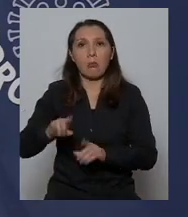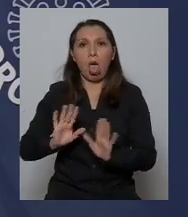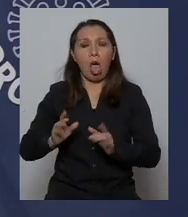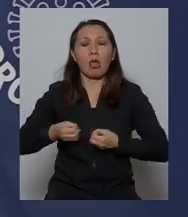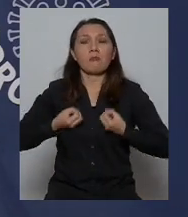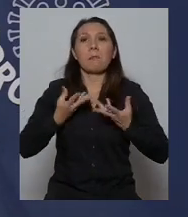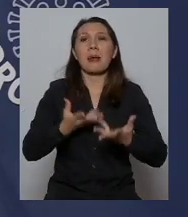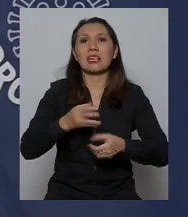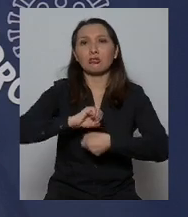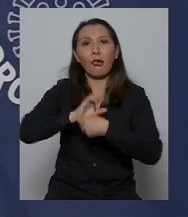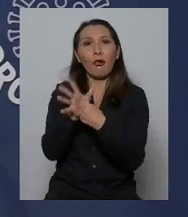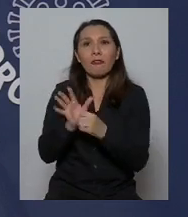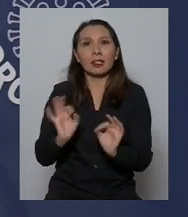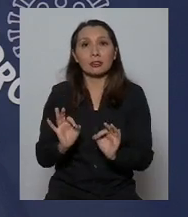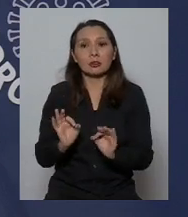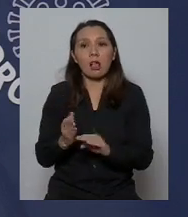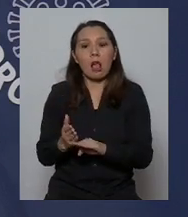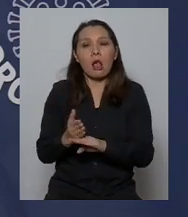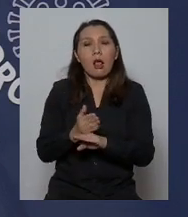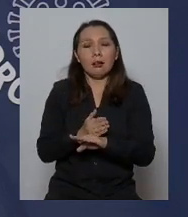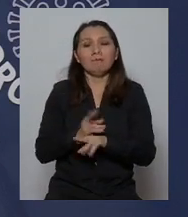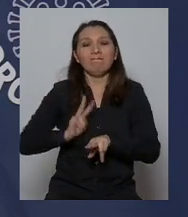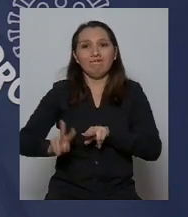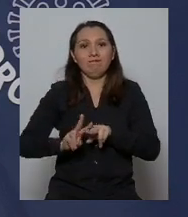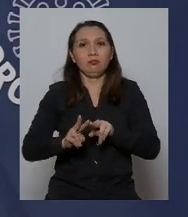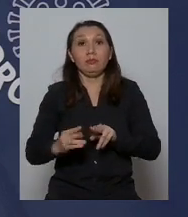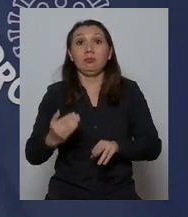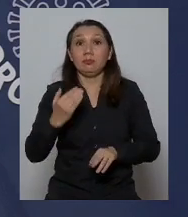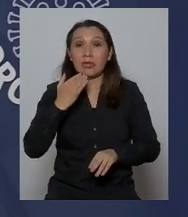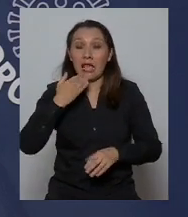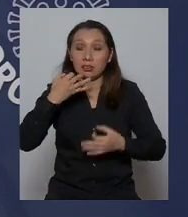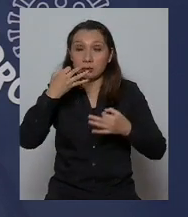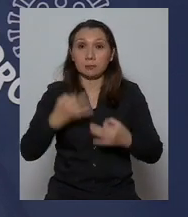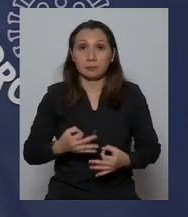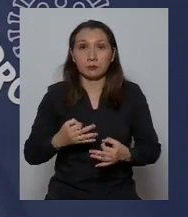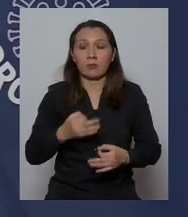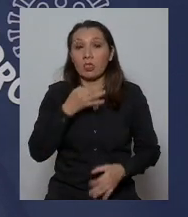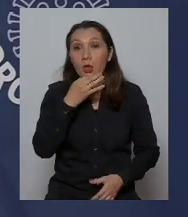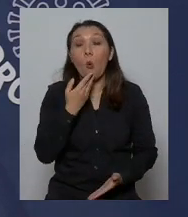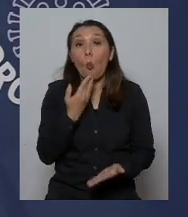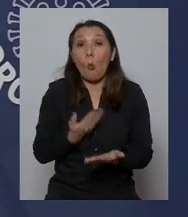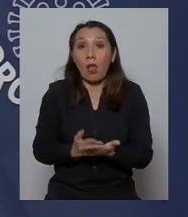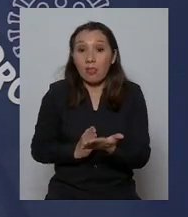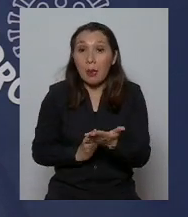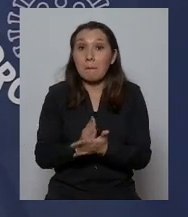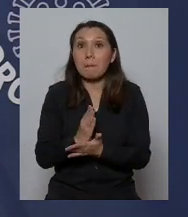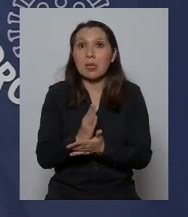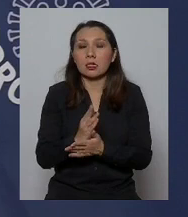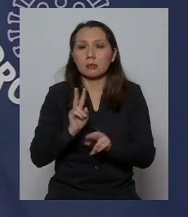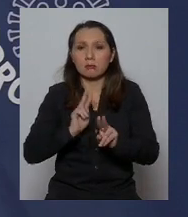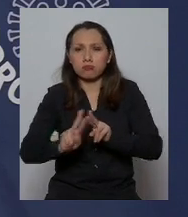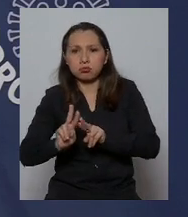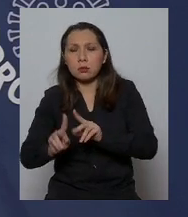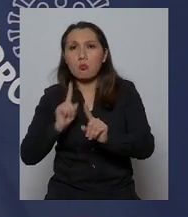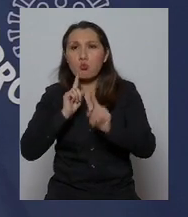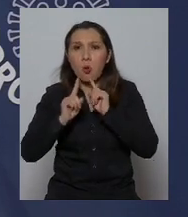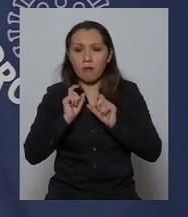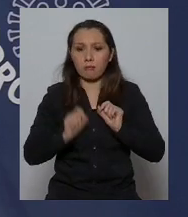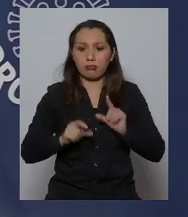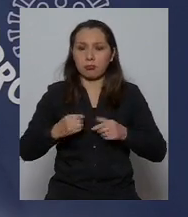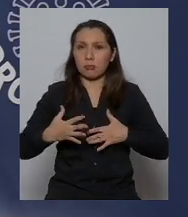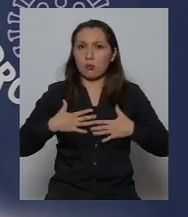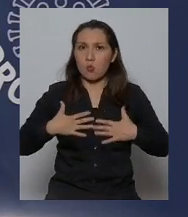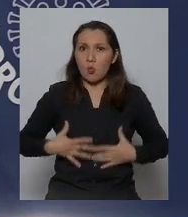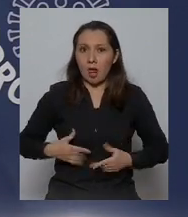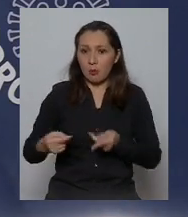enorme y anticipo casi con certeza que cuando empecemos a hacer exámenes de anticuerpo